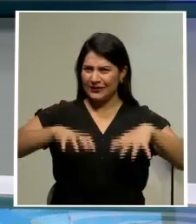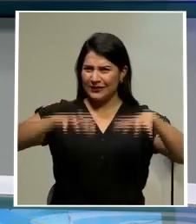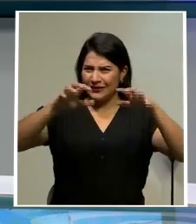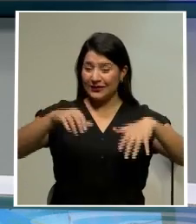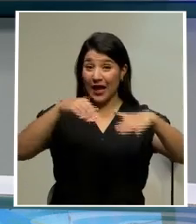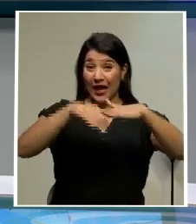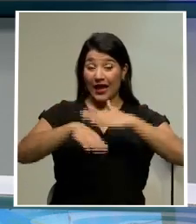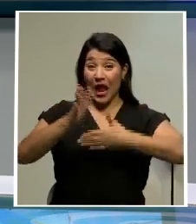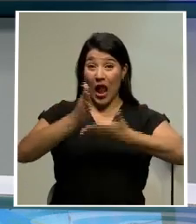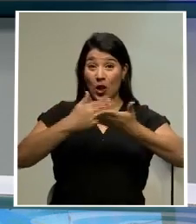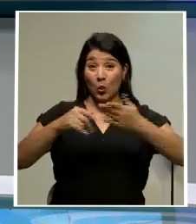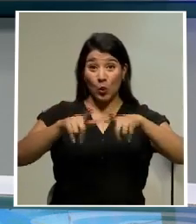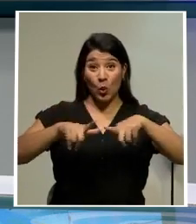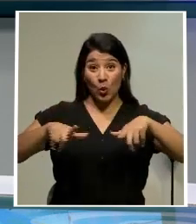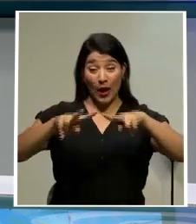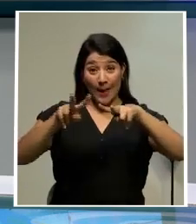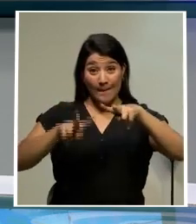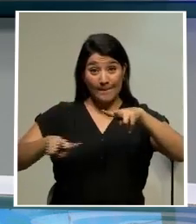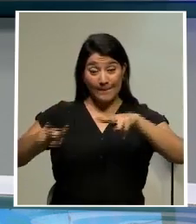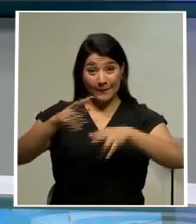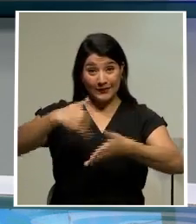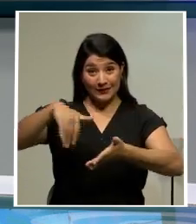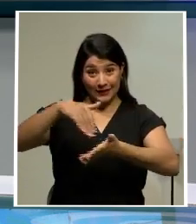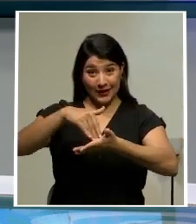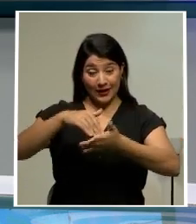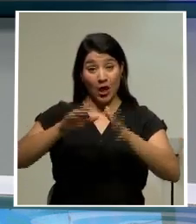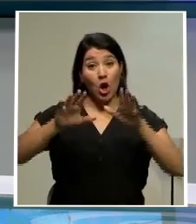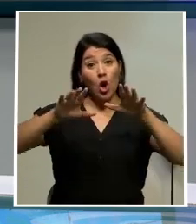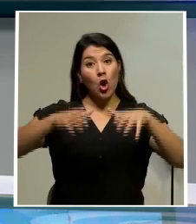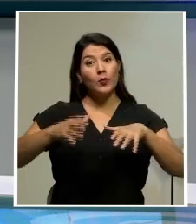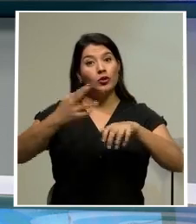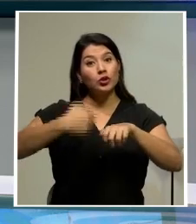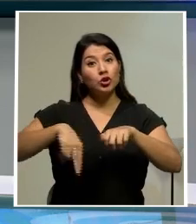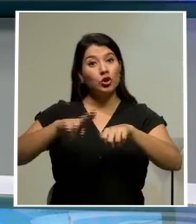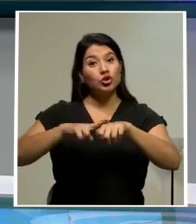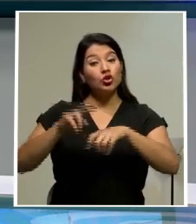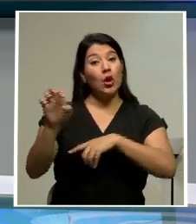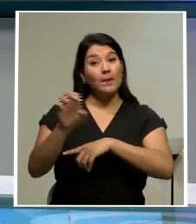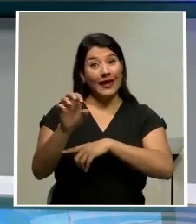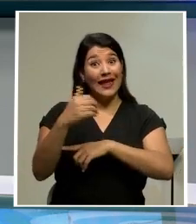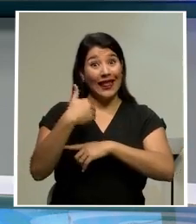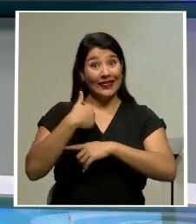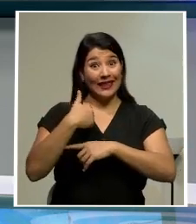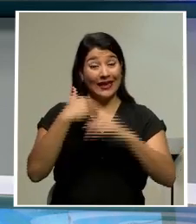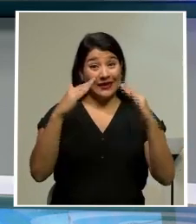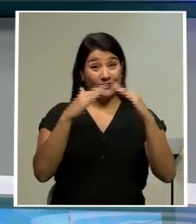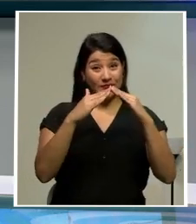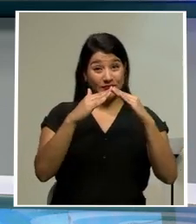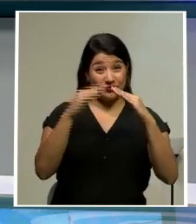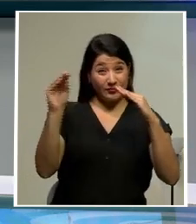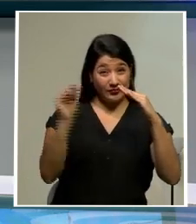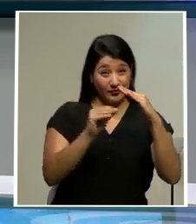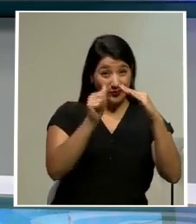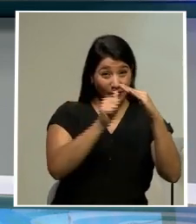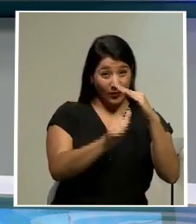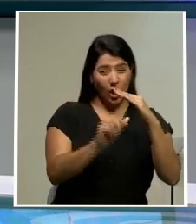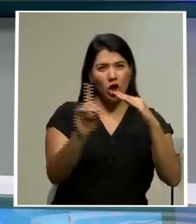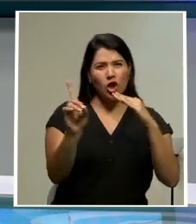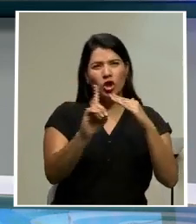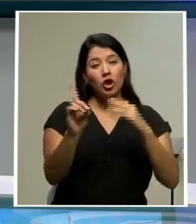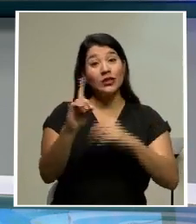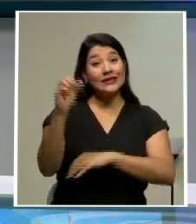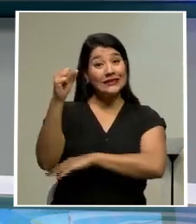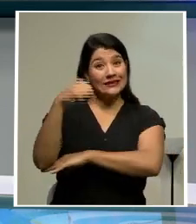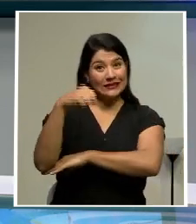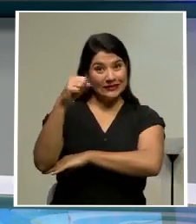del Valle Central. La Comisión Nacional de Emergencias mantiene un albergue habilitado en Sarapiquí con 8 personas.